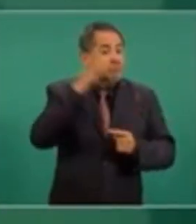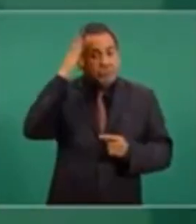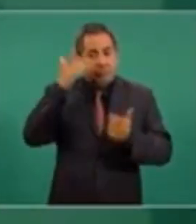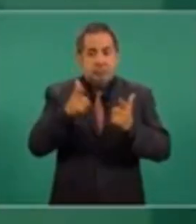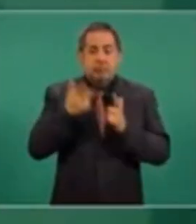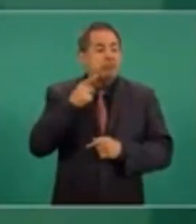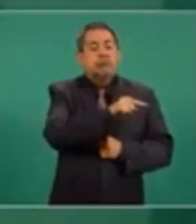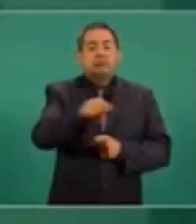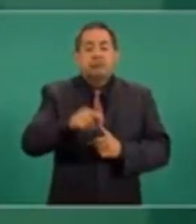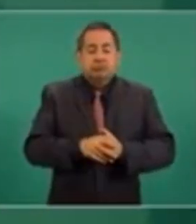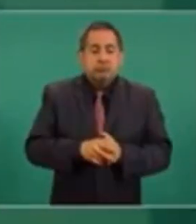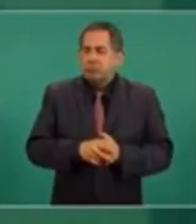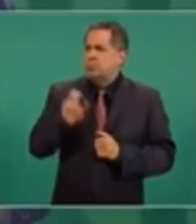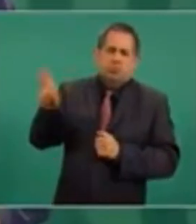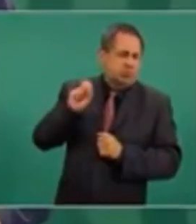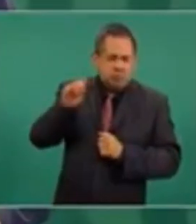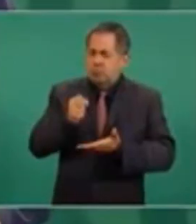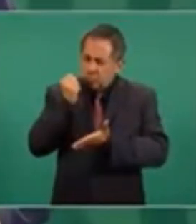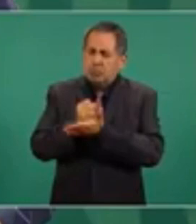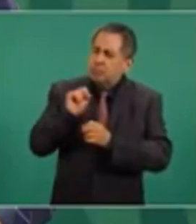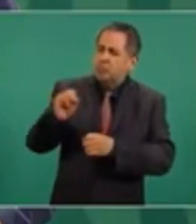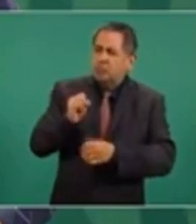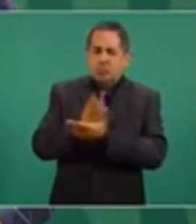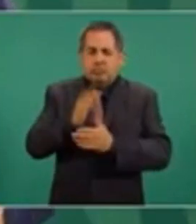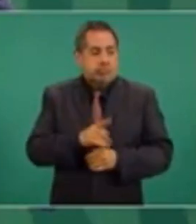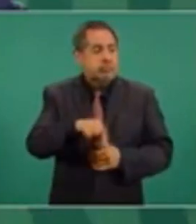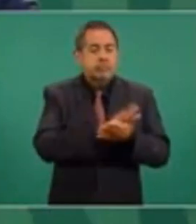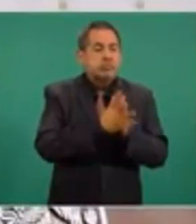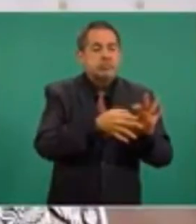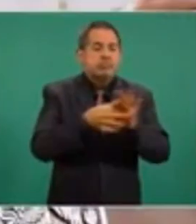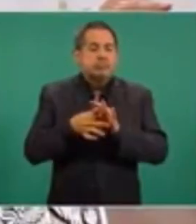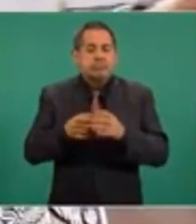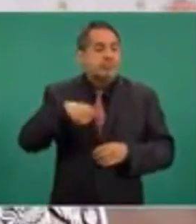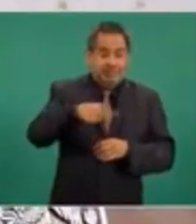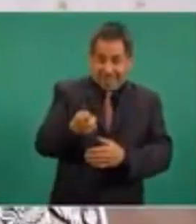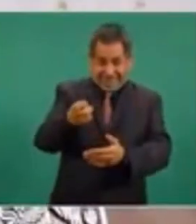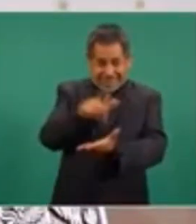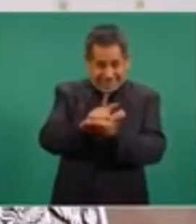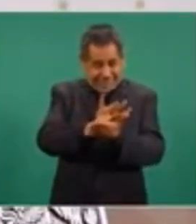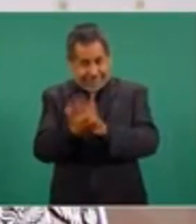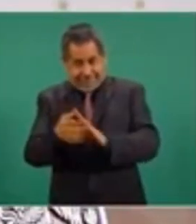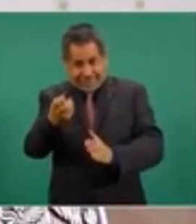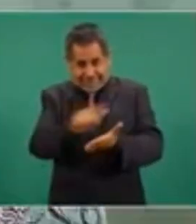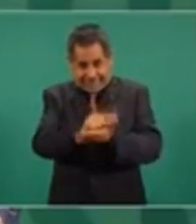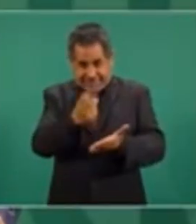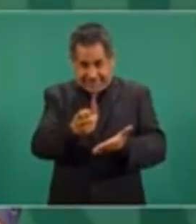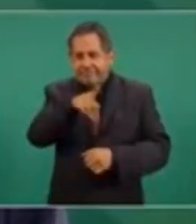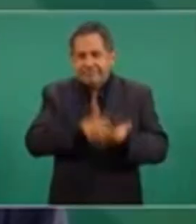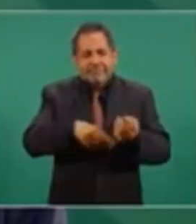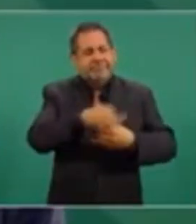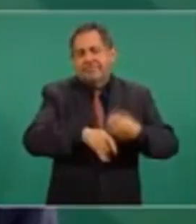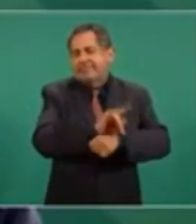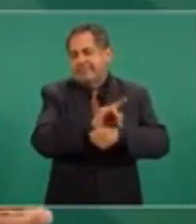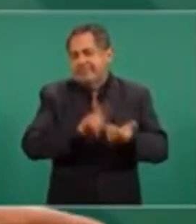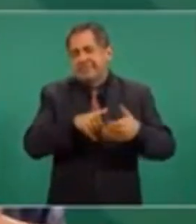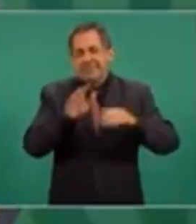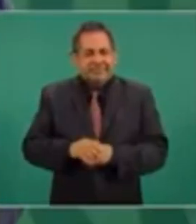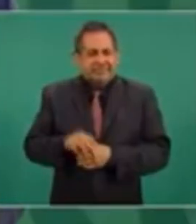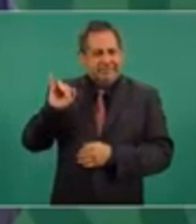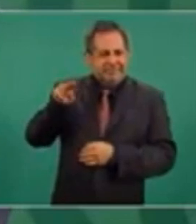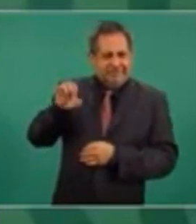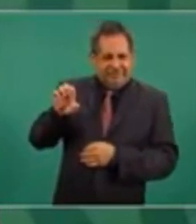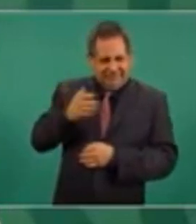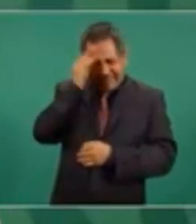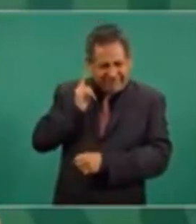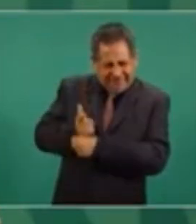entonces, llevaran a cabo una negociación y aprobaran esa reforma electoral, que los del INE de